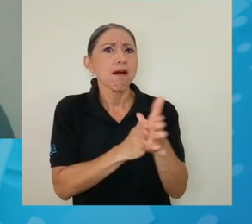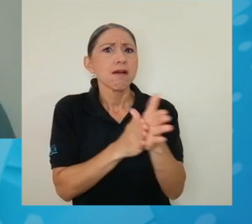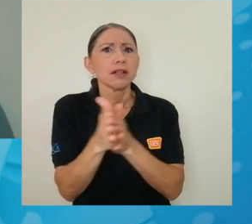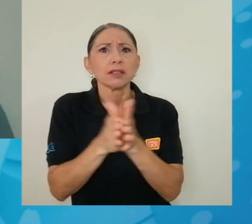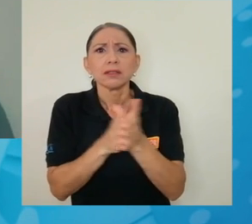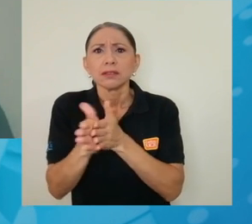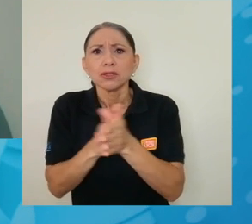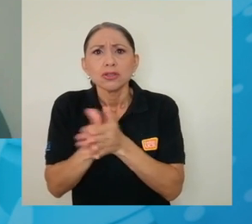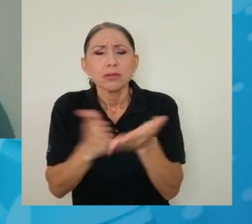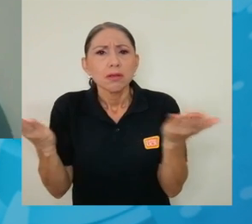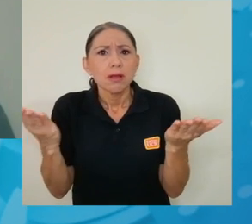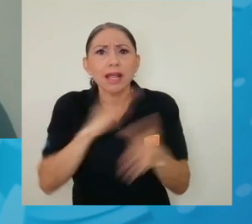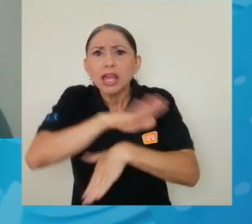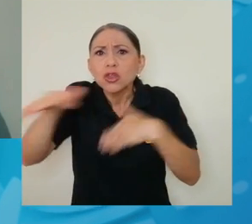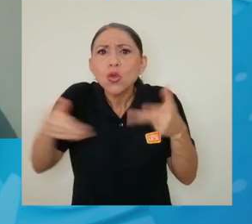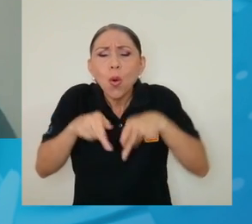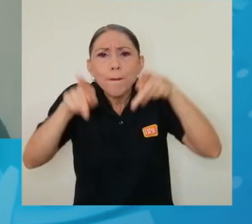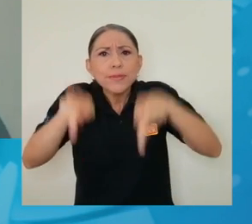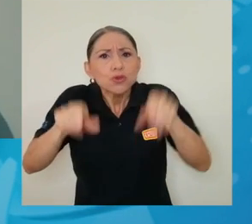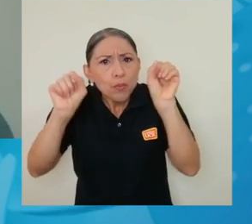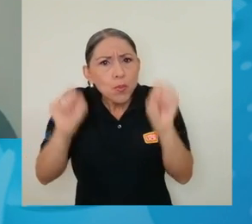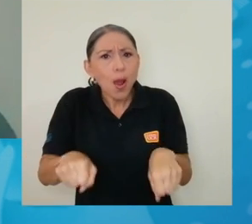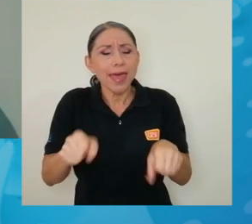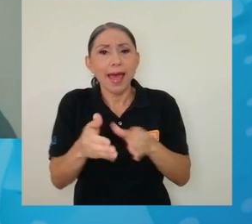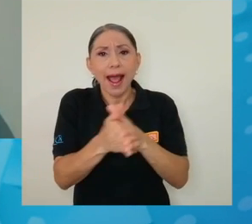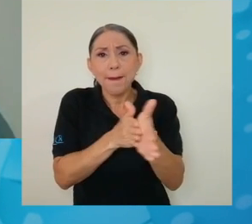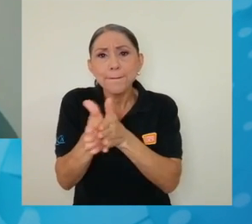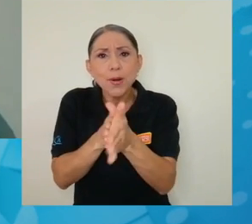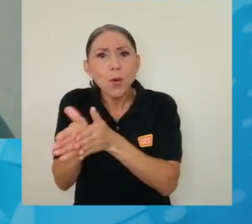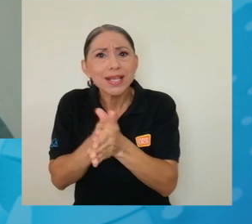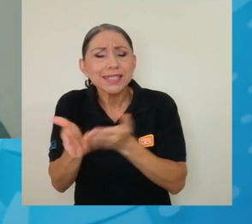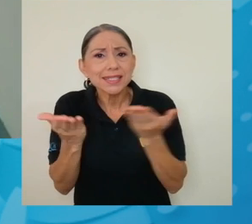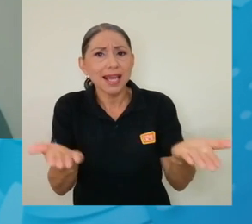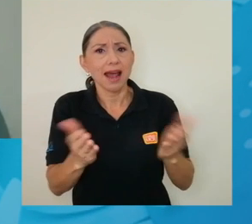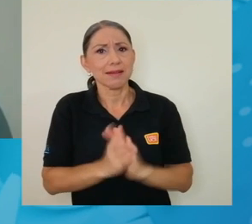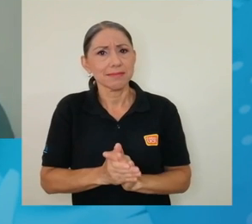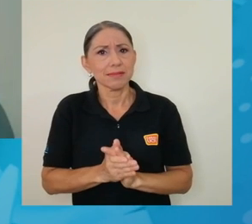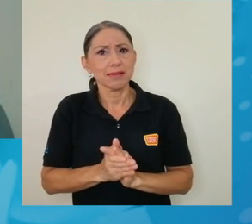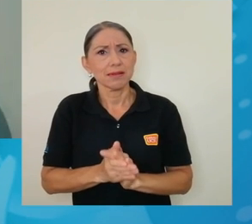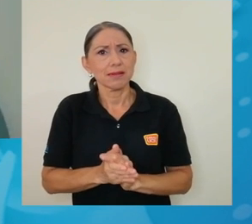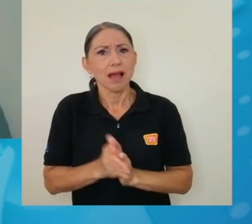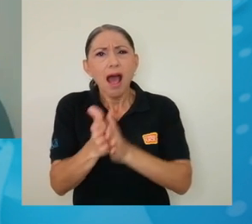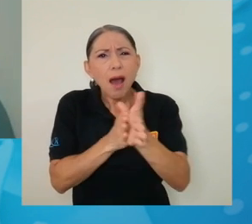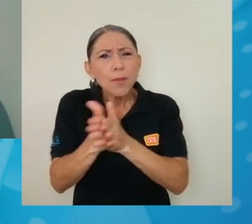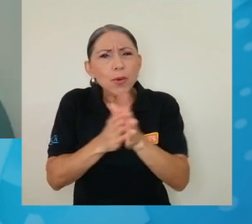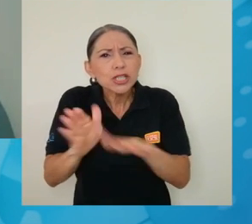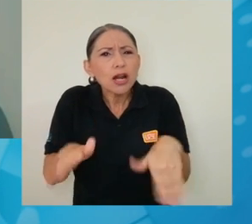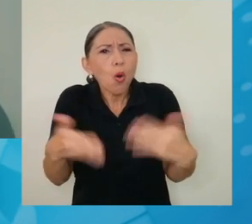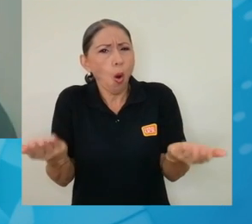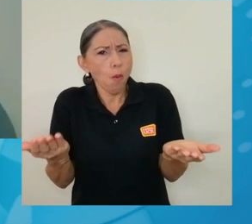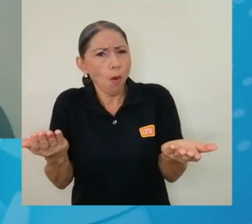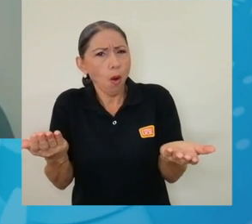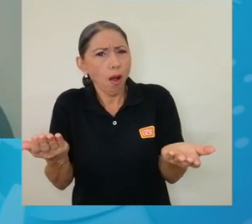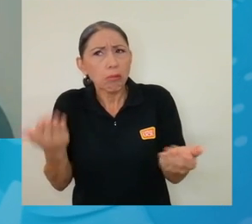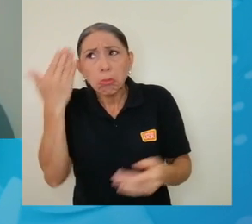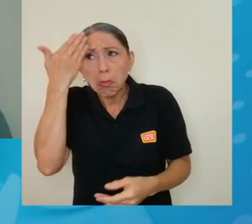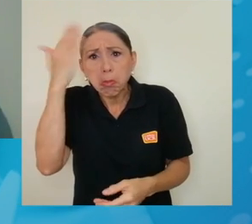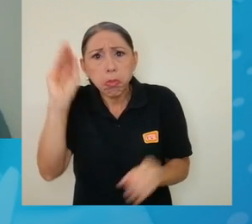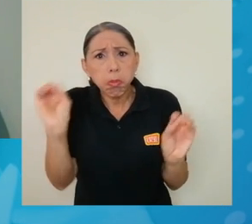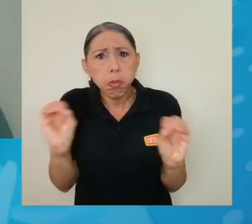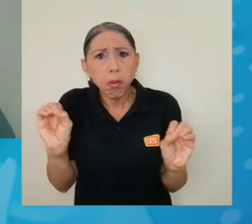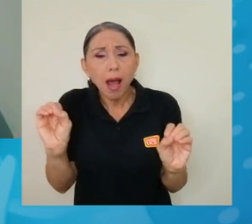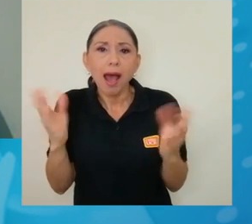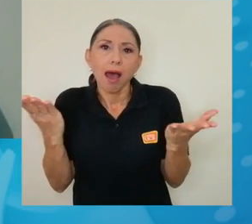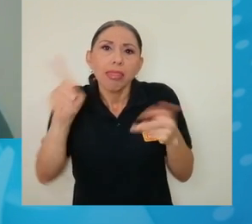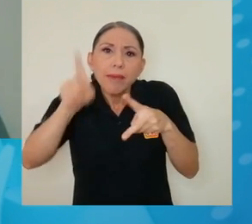Bueno, que toda la población pueda aprovechar esa riqueza. ¿Y cómo la puede aprovechar si no la conoce?